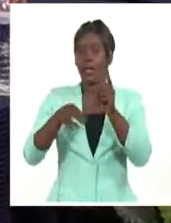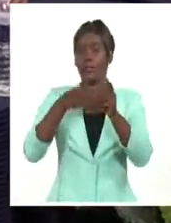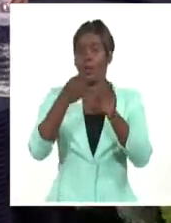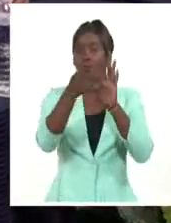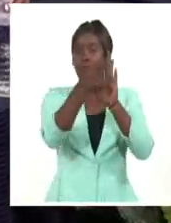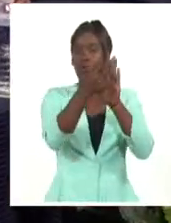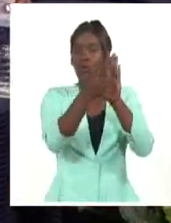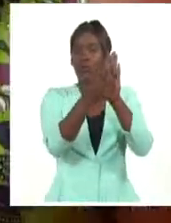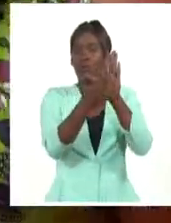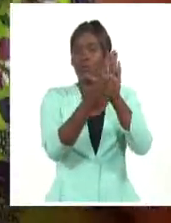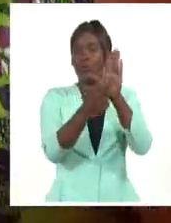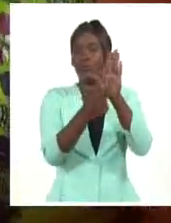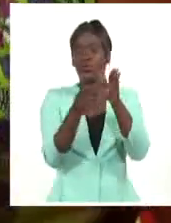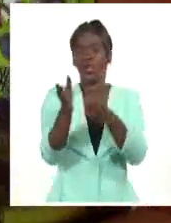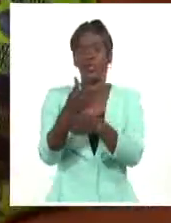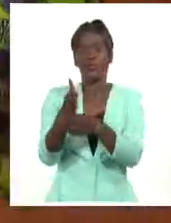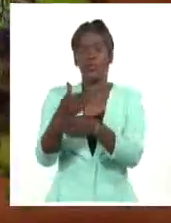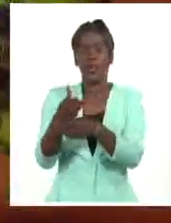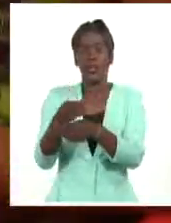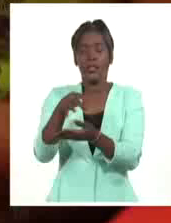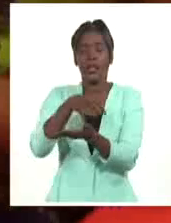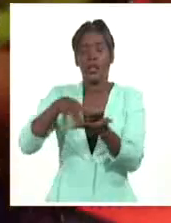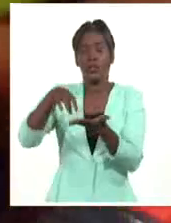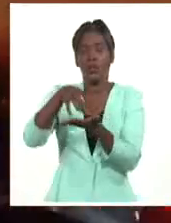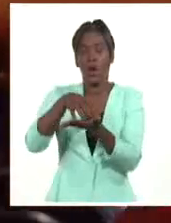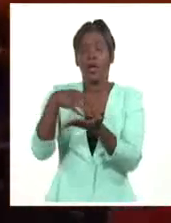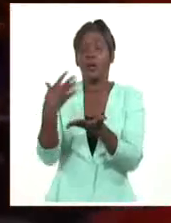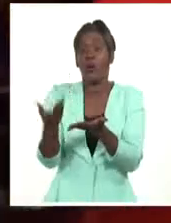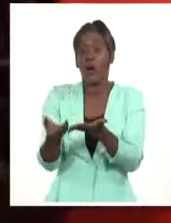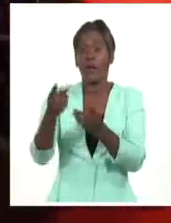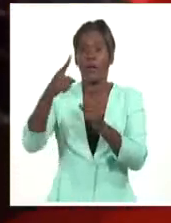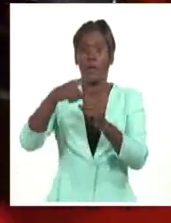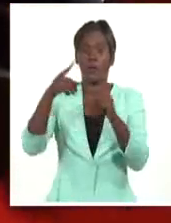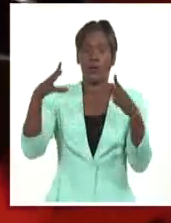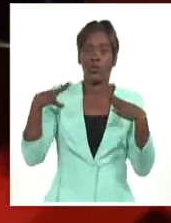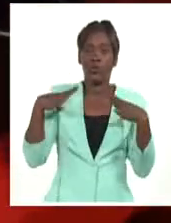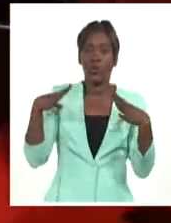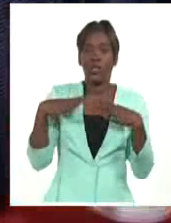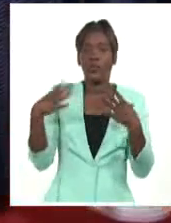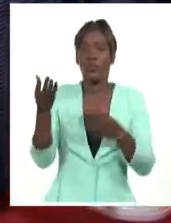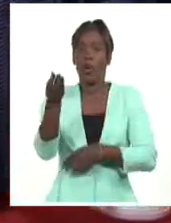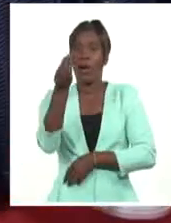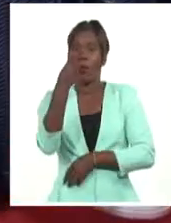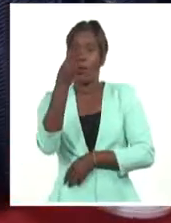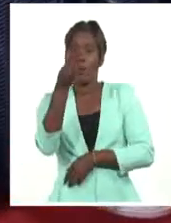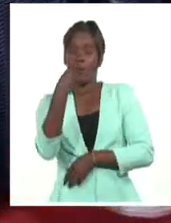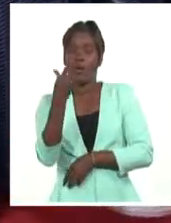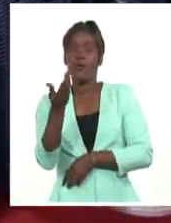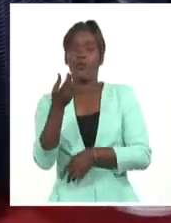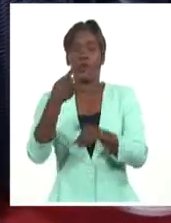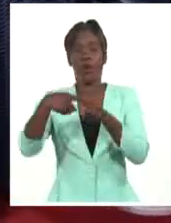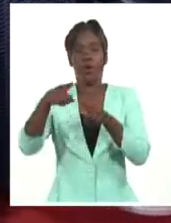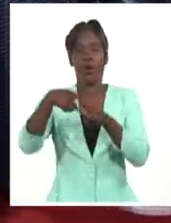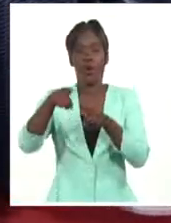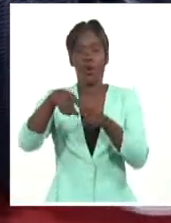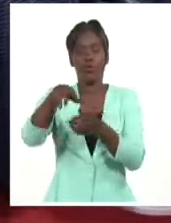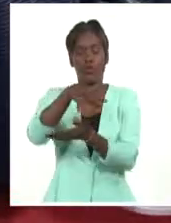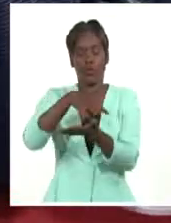territorio que basa su economía en el turismo, la agricultura y el quehacer de la zona franca en el Valle de Berroa.